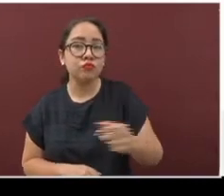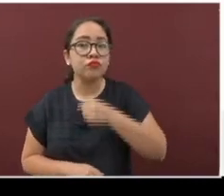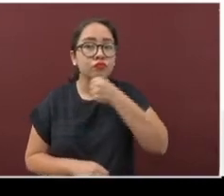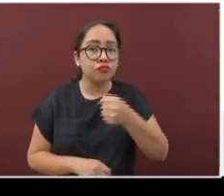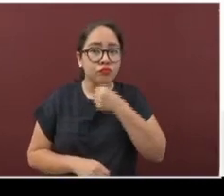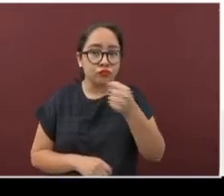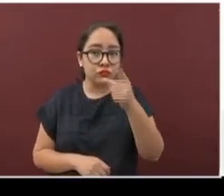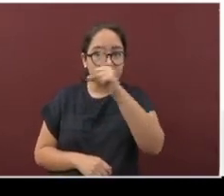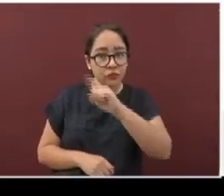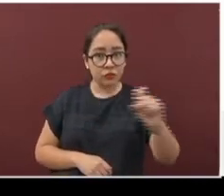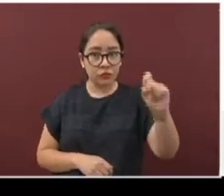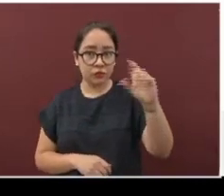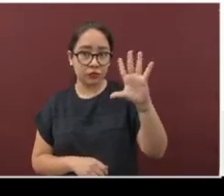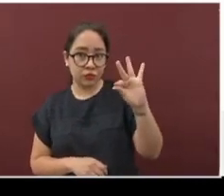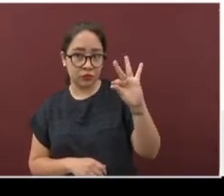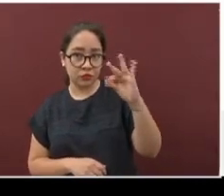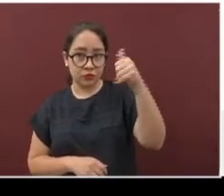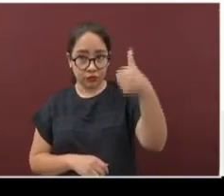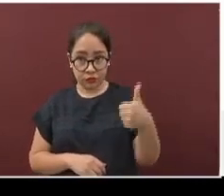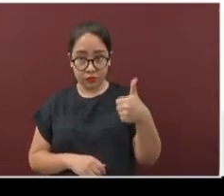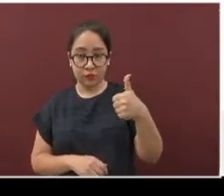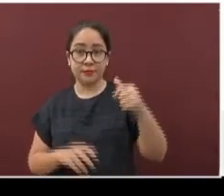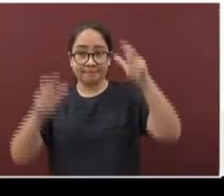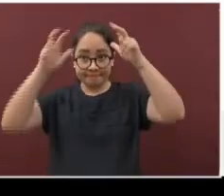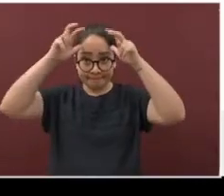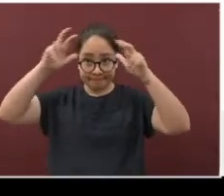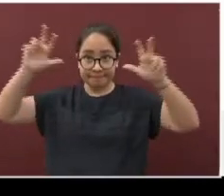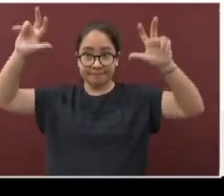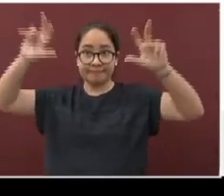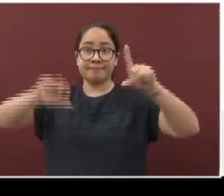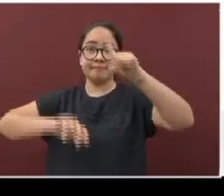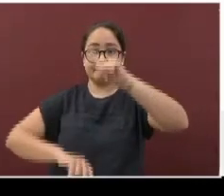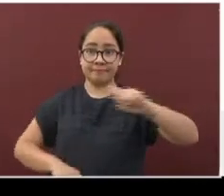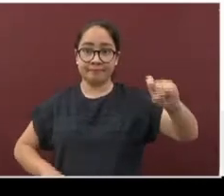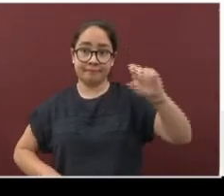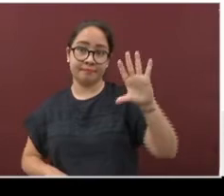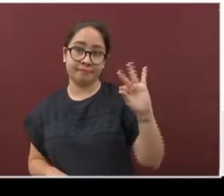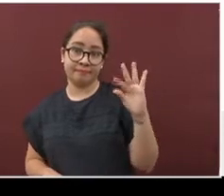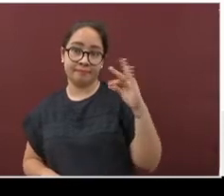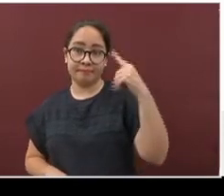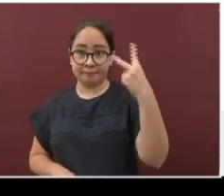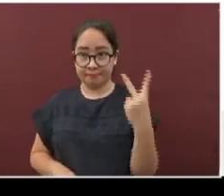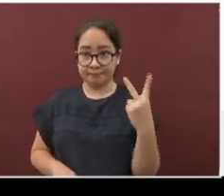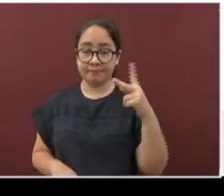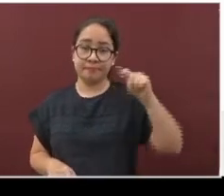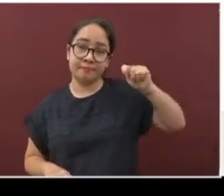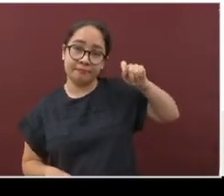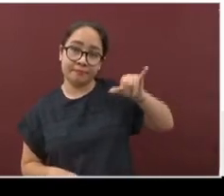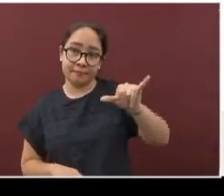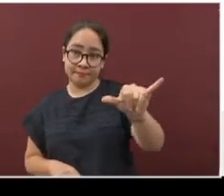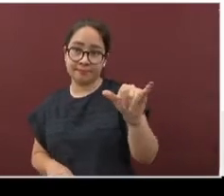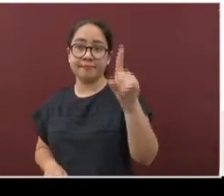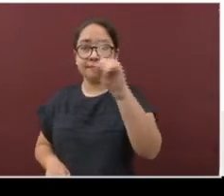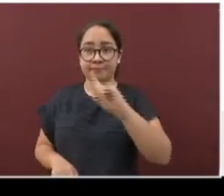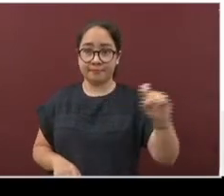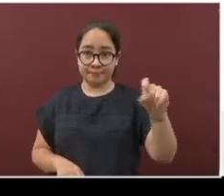146. Misantla 142. Tantoyuca 113.